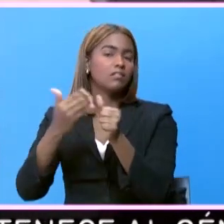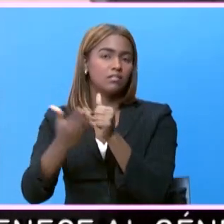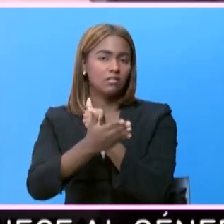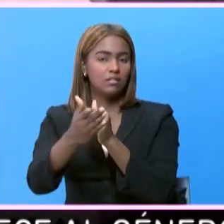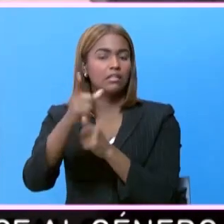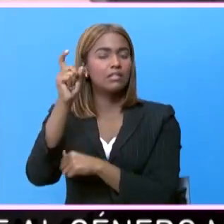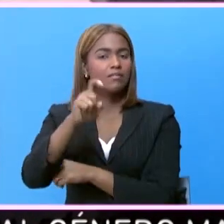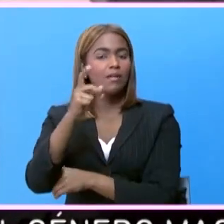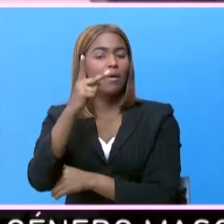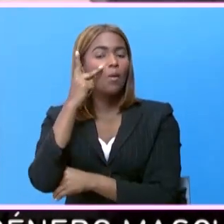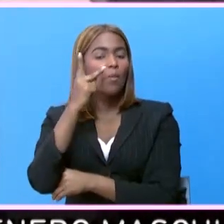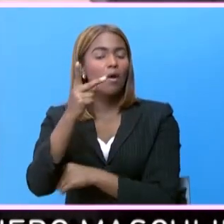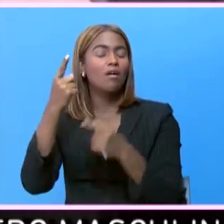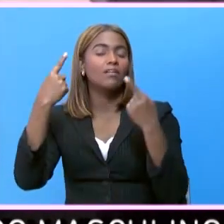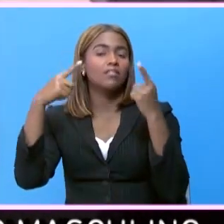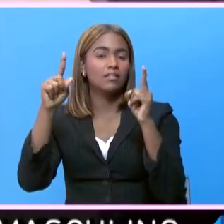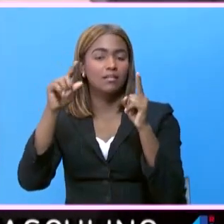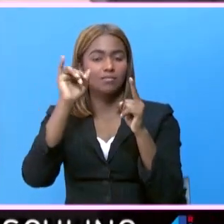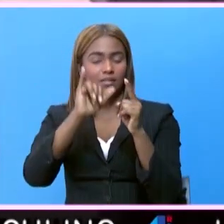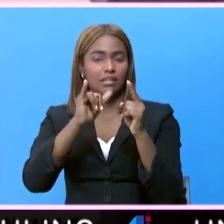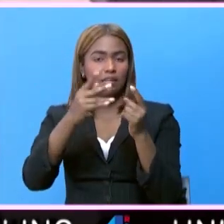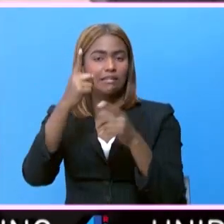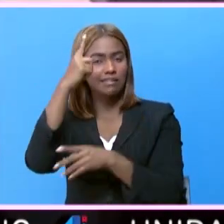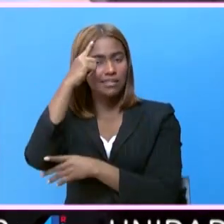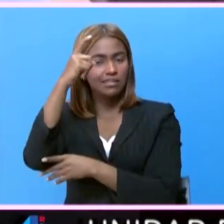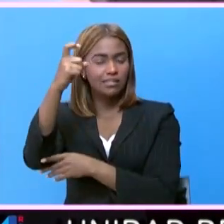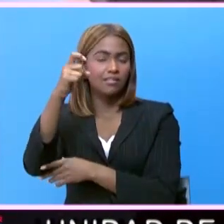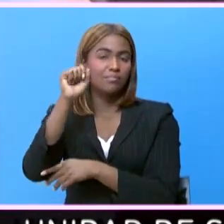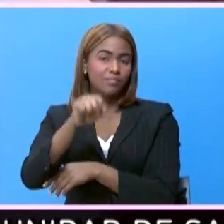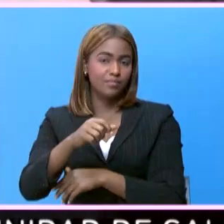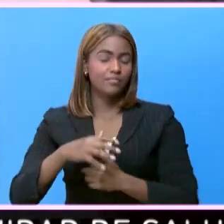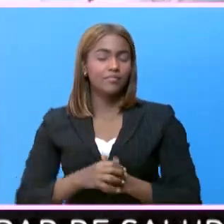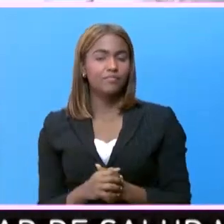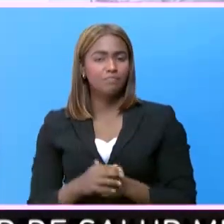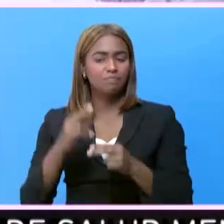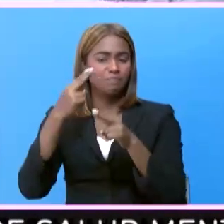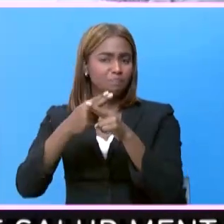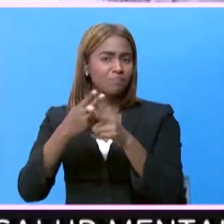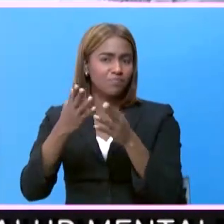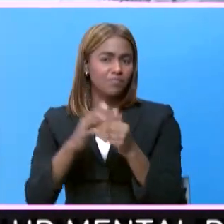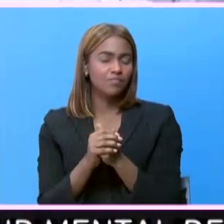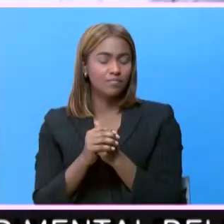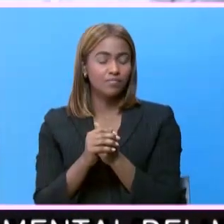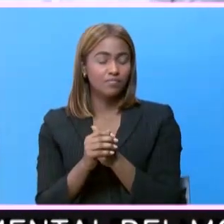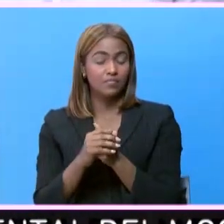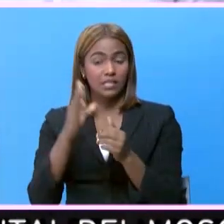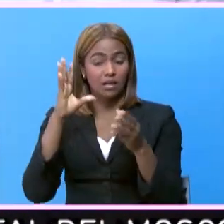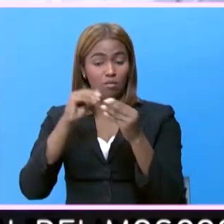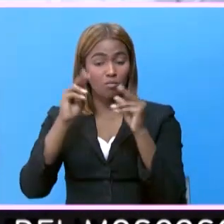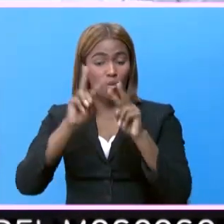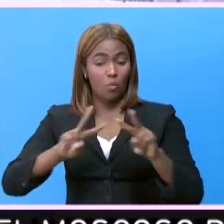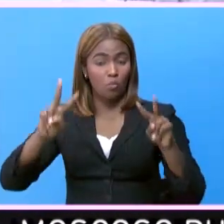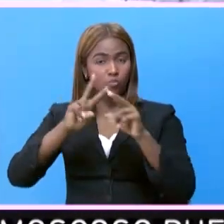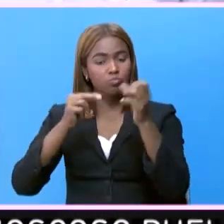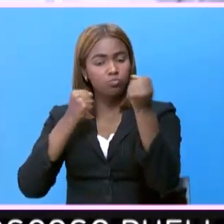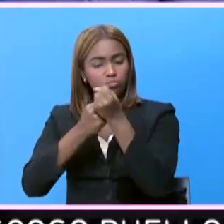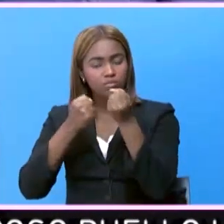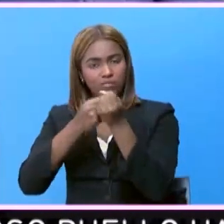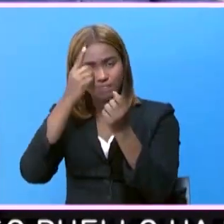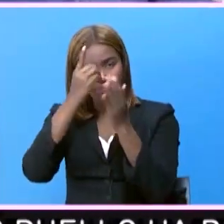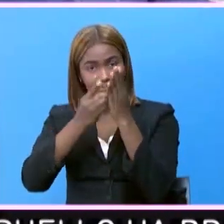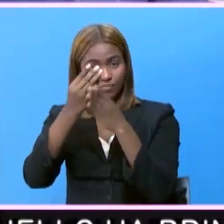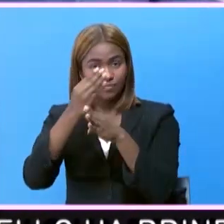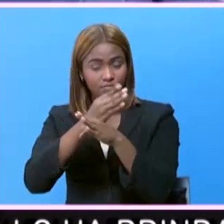debemos ver cumplir este sueño hecho realidad. La formación en valores y el acompañamiento para el desarrollo